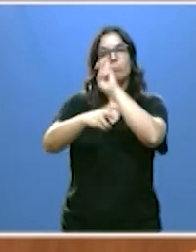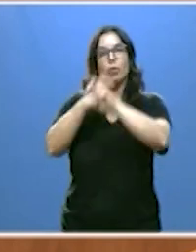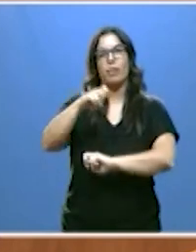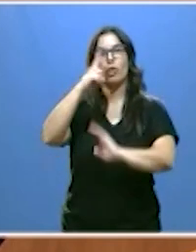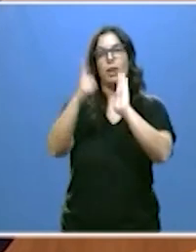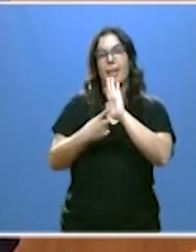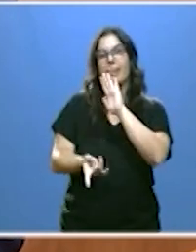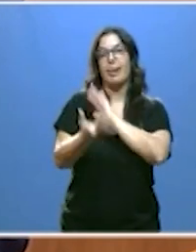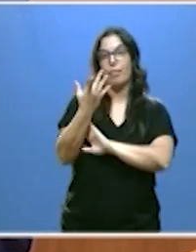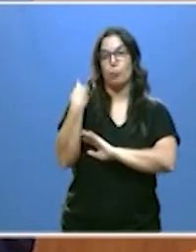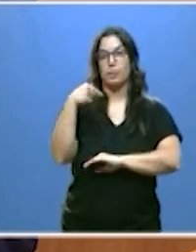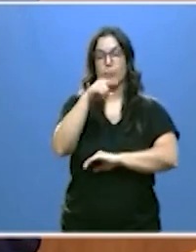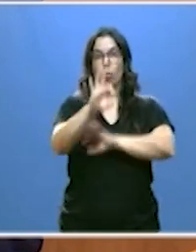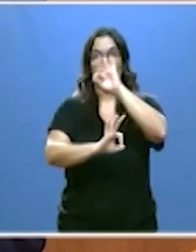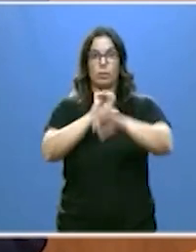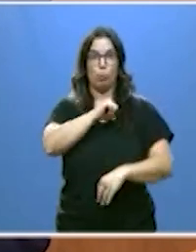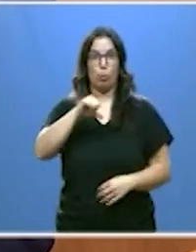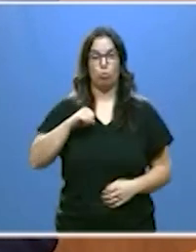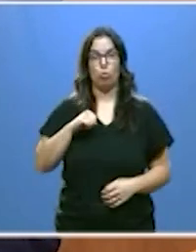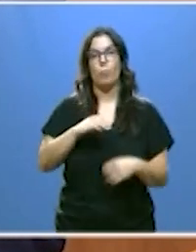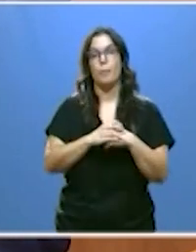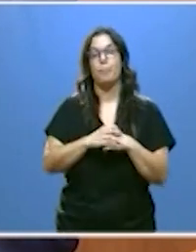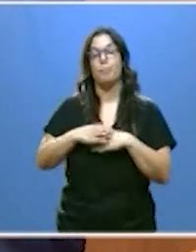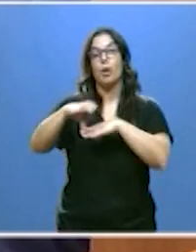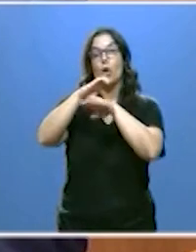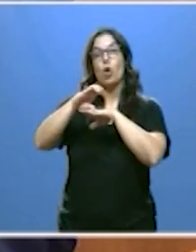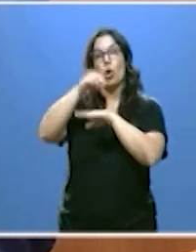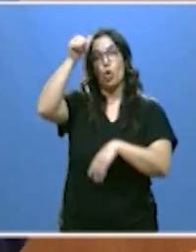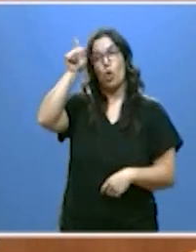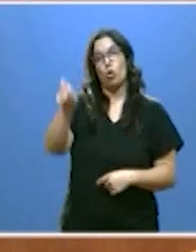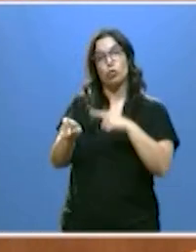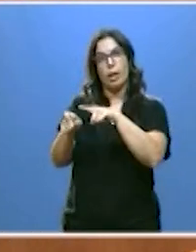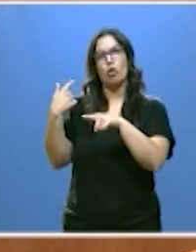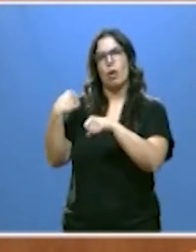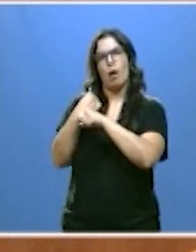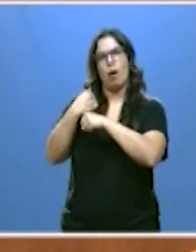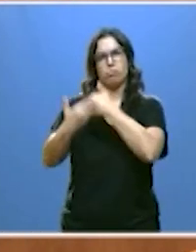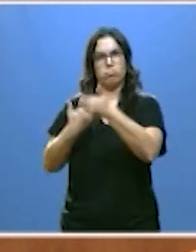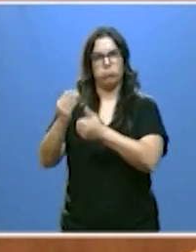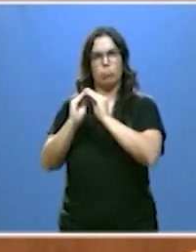la ley de creación de este organismo autónomo el consejero está trabajando ya en ello